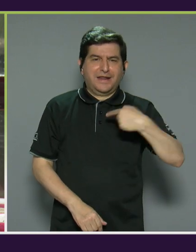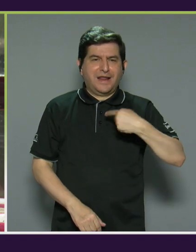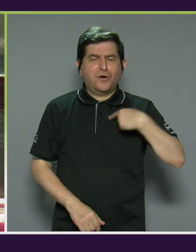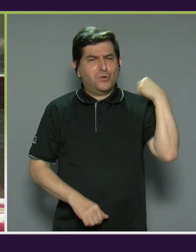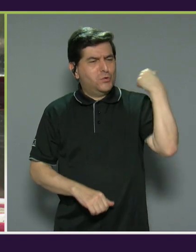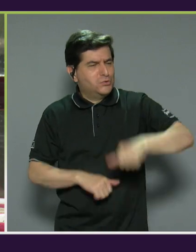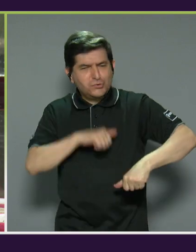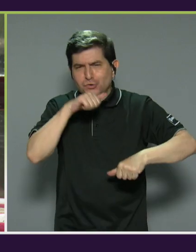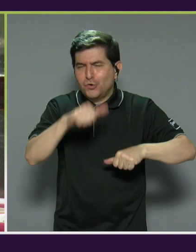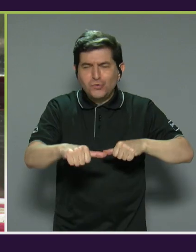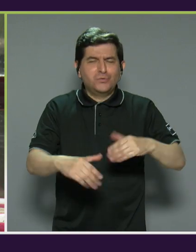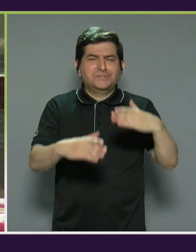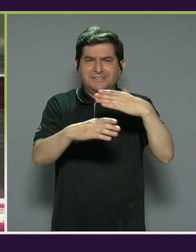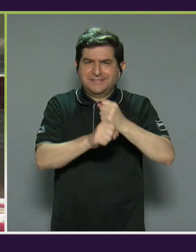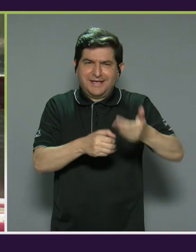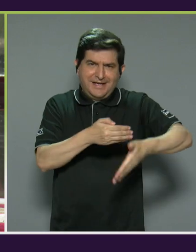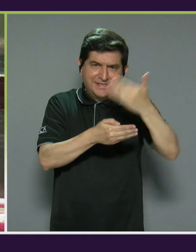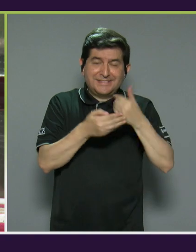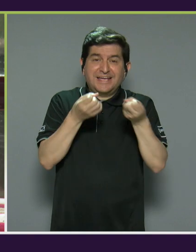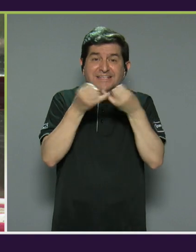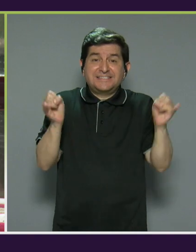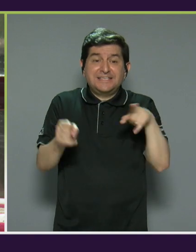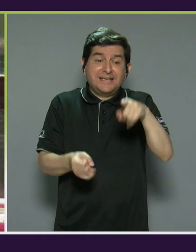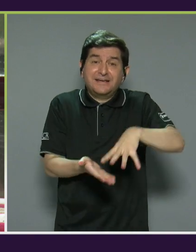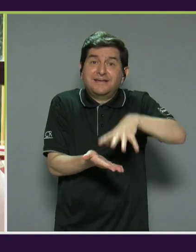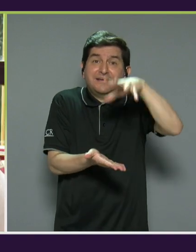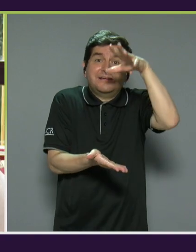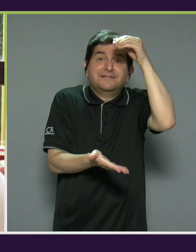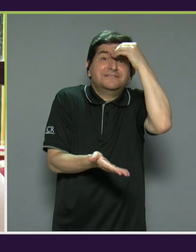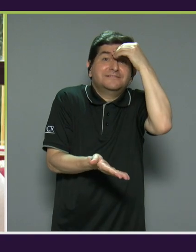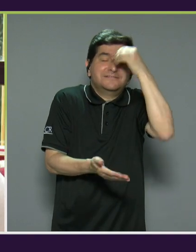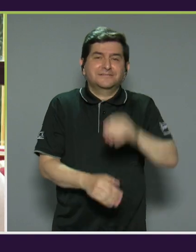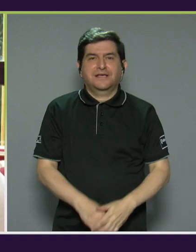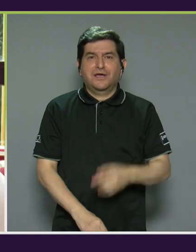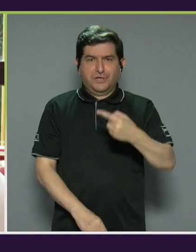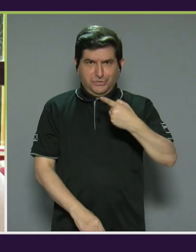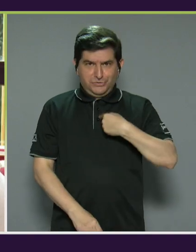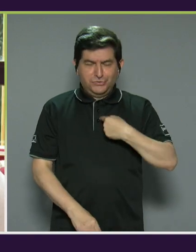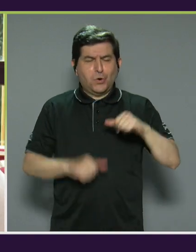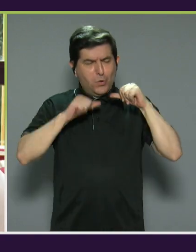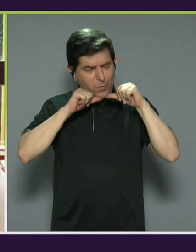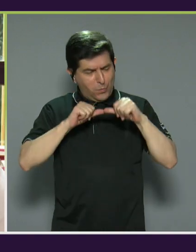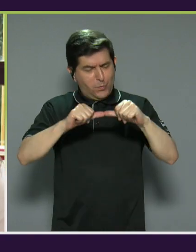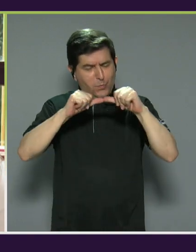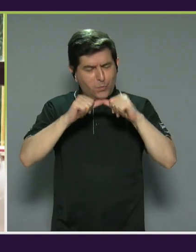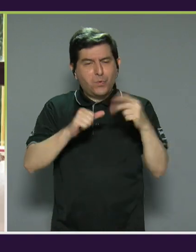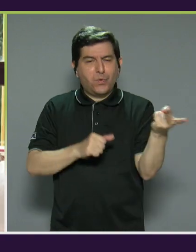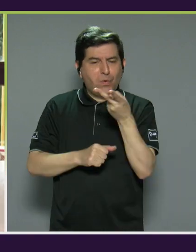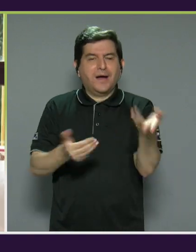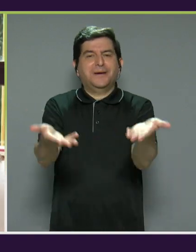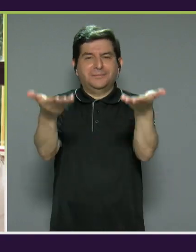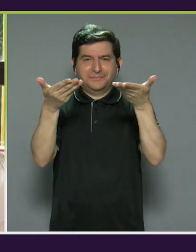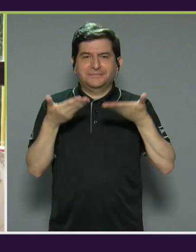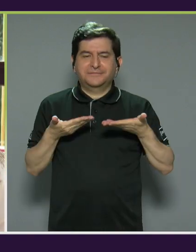las luchas que he dado sin ese aprendizaje que he tenido constantemente de ellas dos.